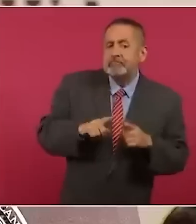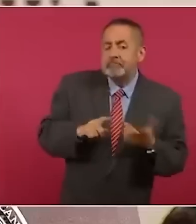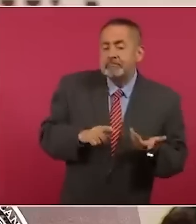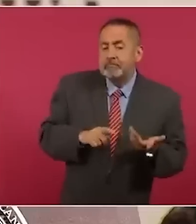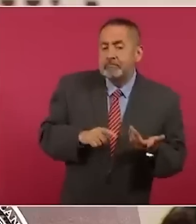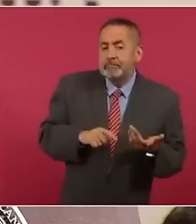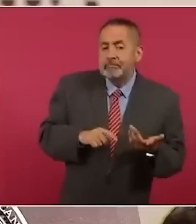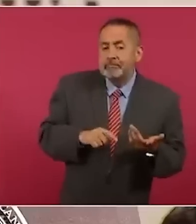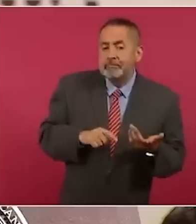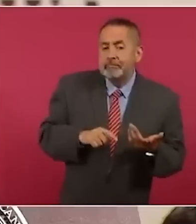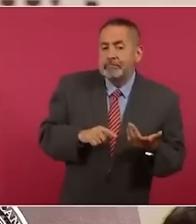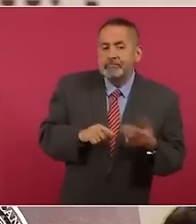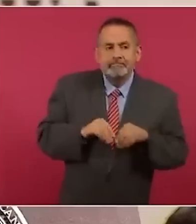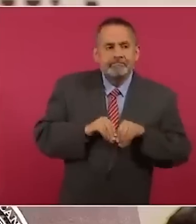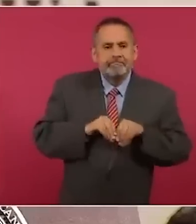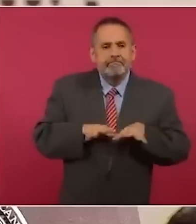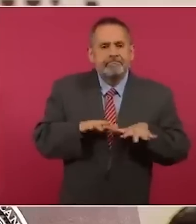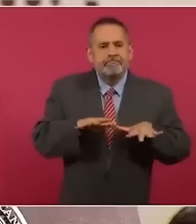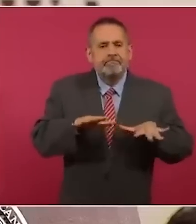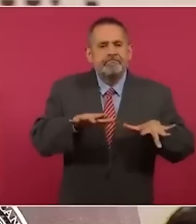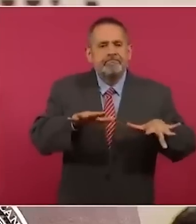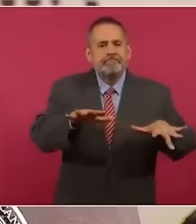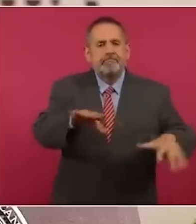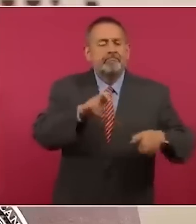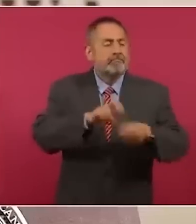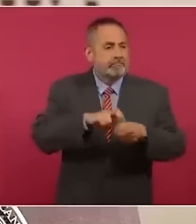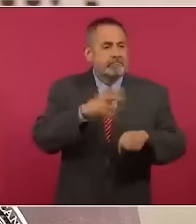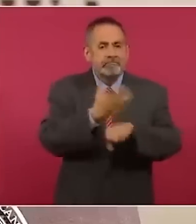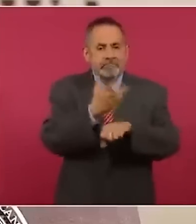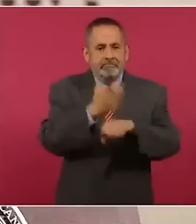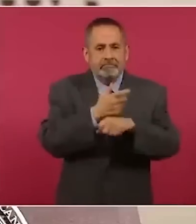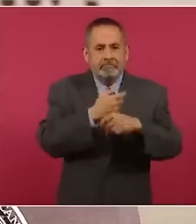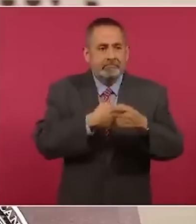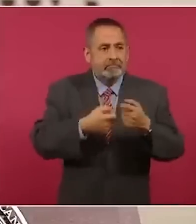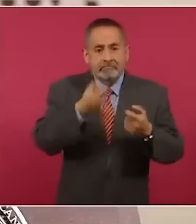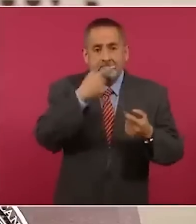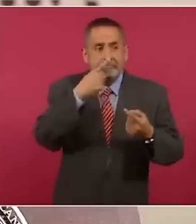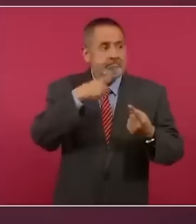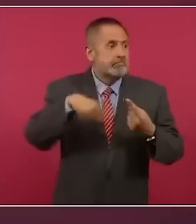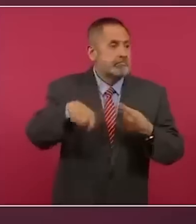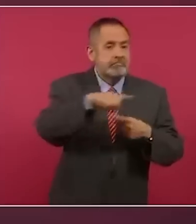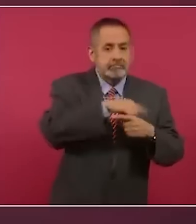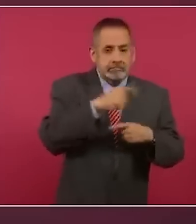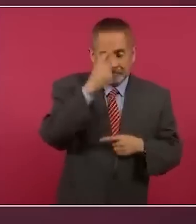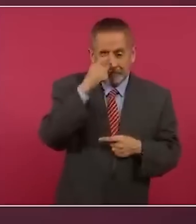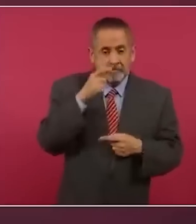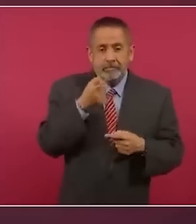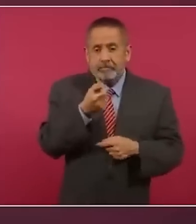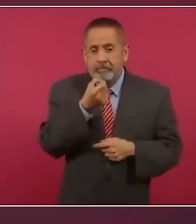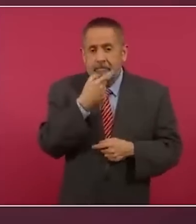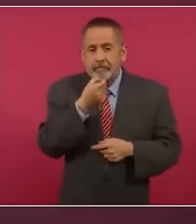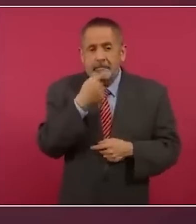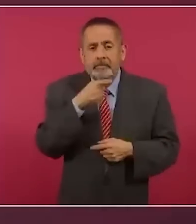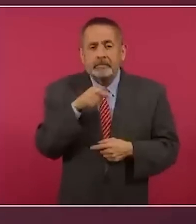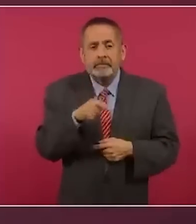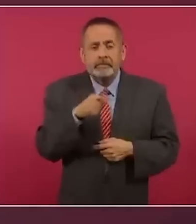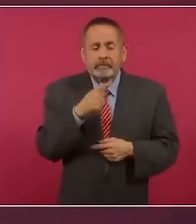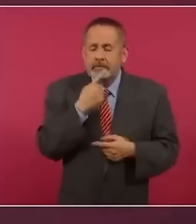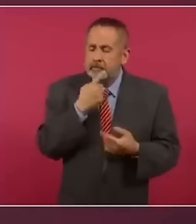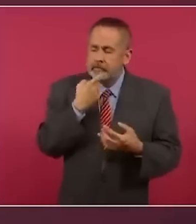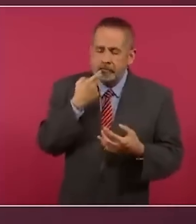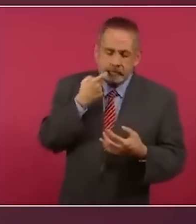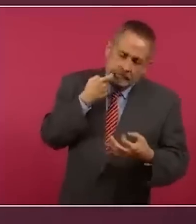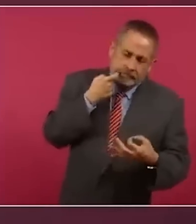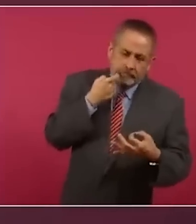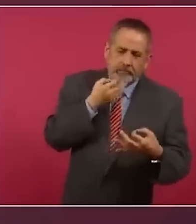Provocó una pandemia en Estados Unidos porque es extremadamente adictivo.